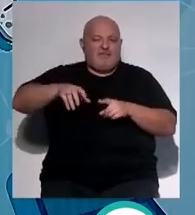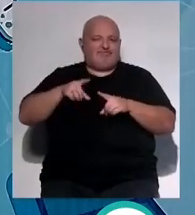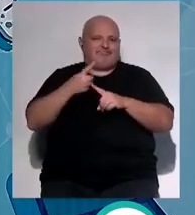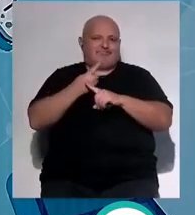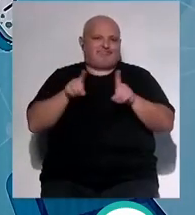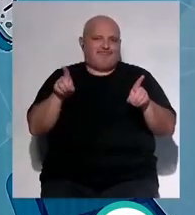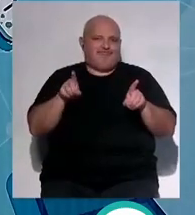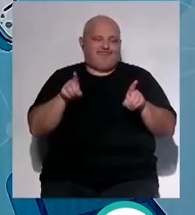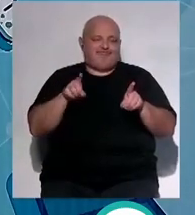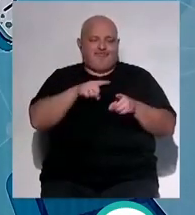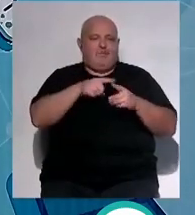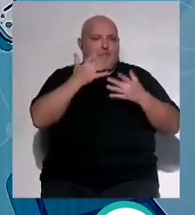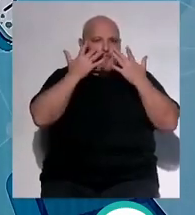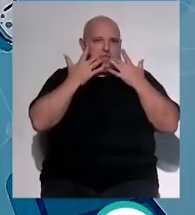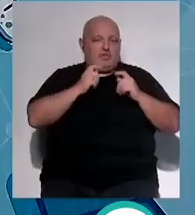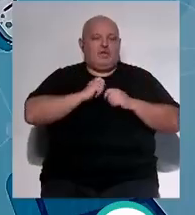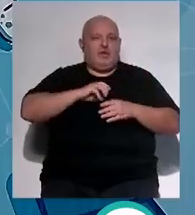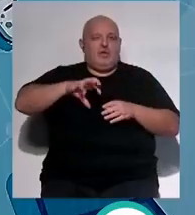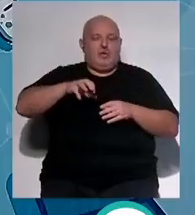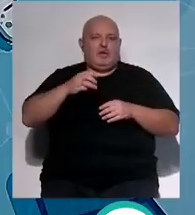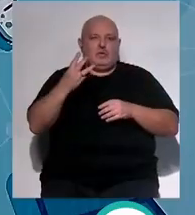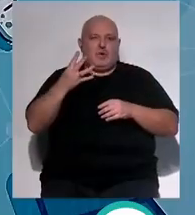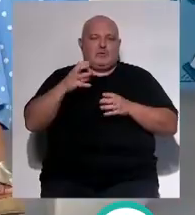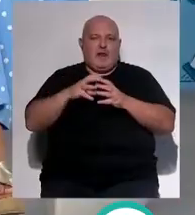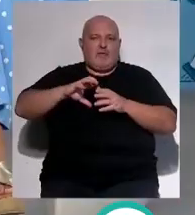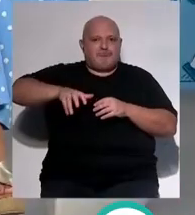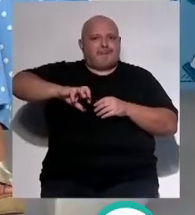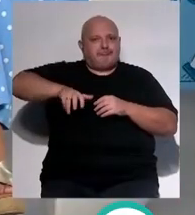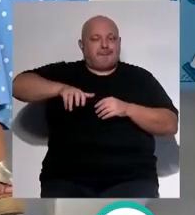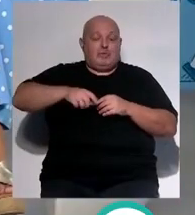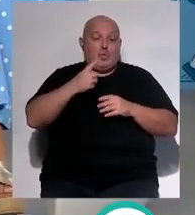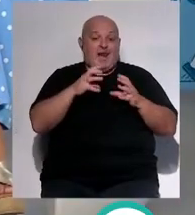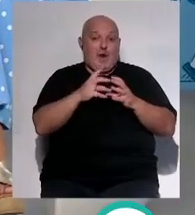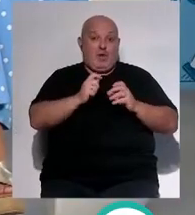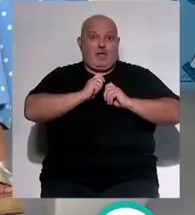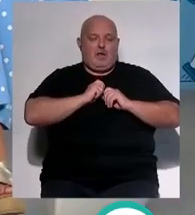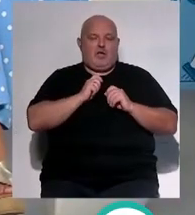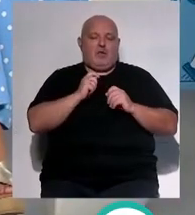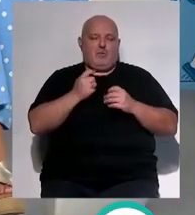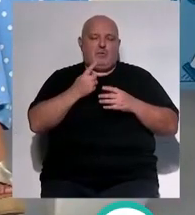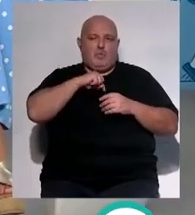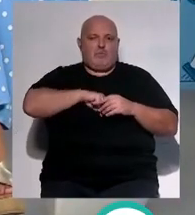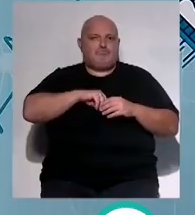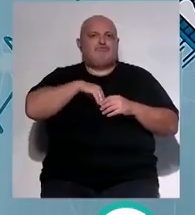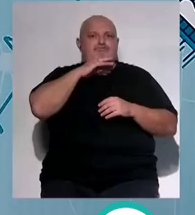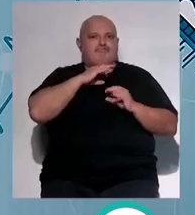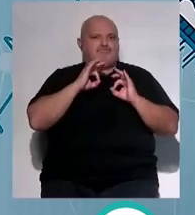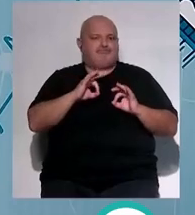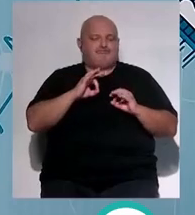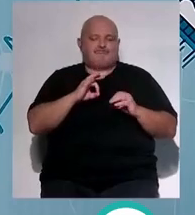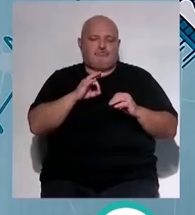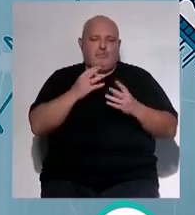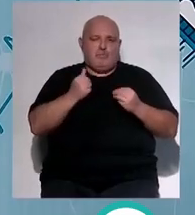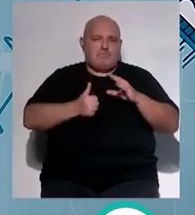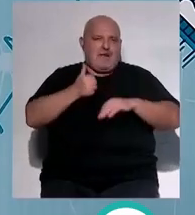además para hacer un zumo necesitas 3 o 4 naranjas sin embargo una naranja te aporta un montón de saciedad eso te iba a decir sacia